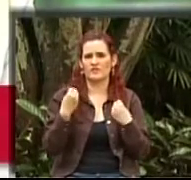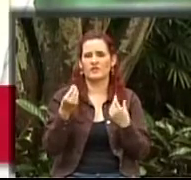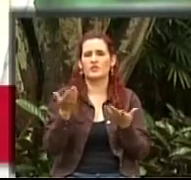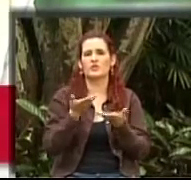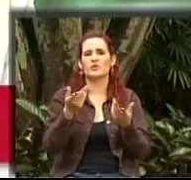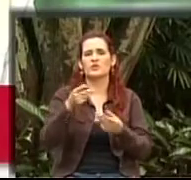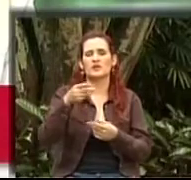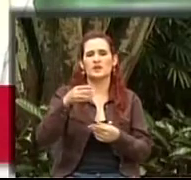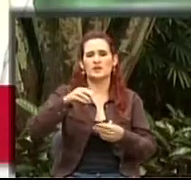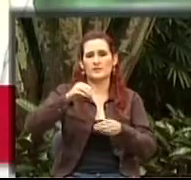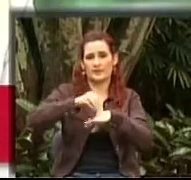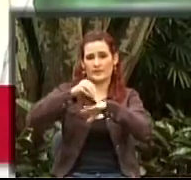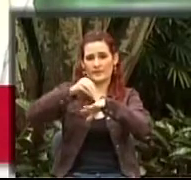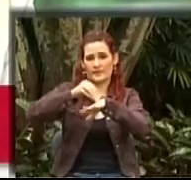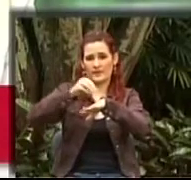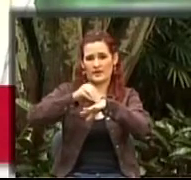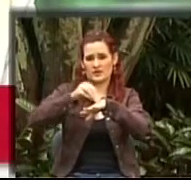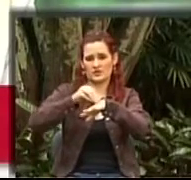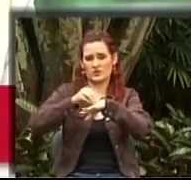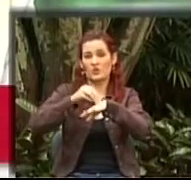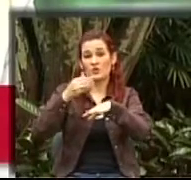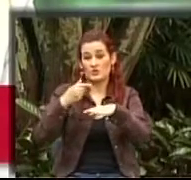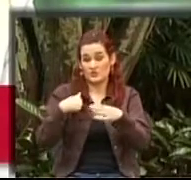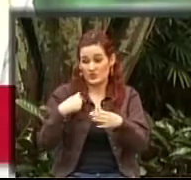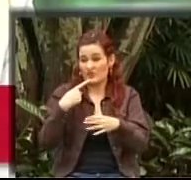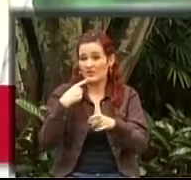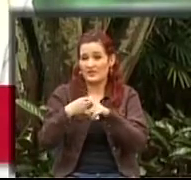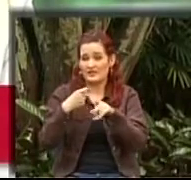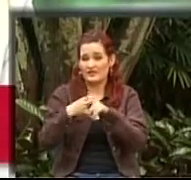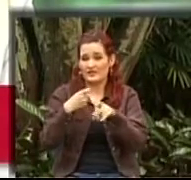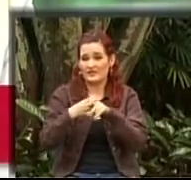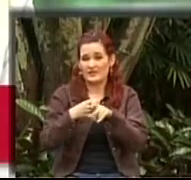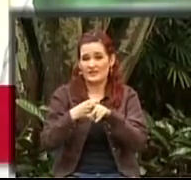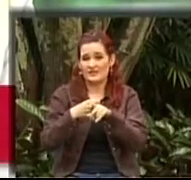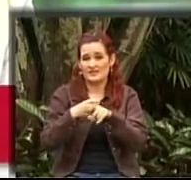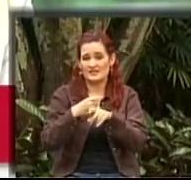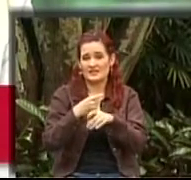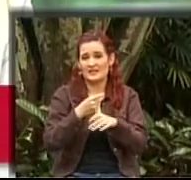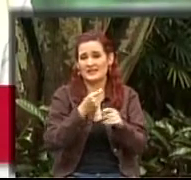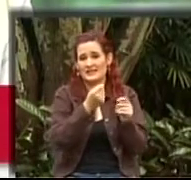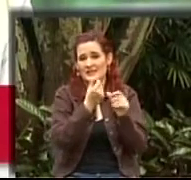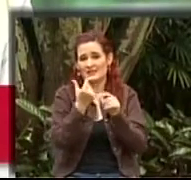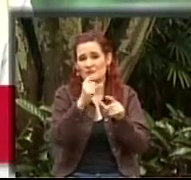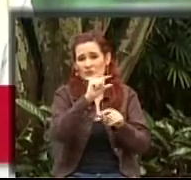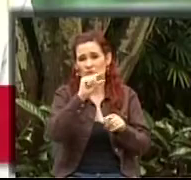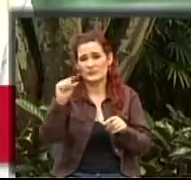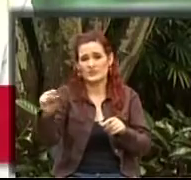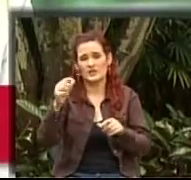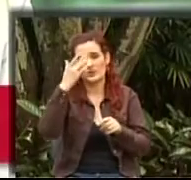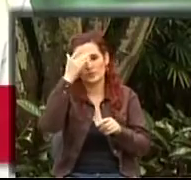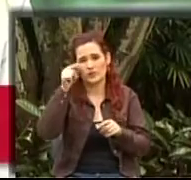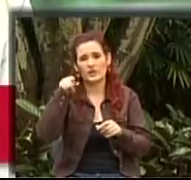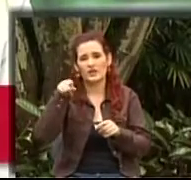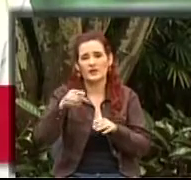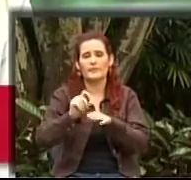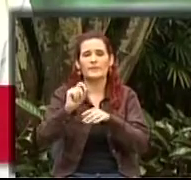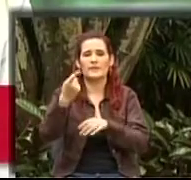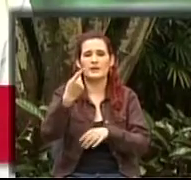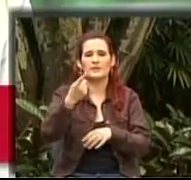para uno acceder a un subsidio, tiene que primero inscribirse en